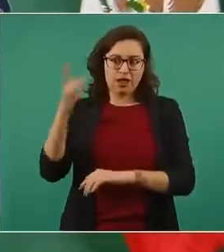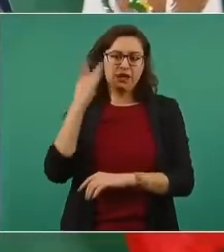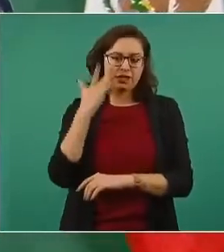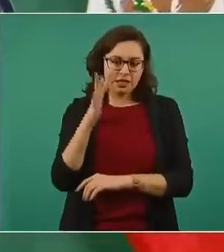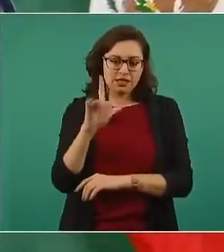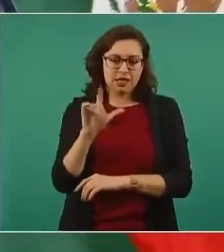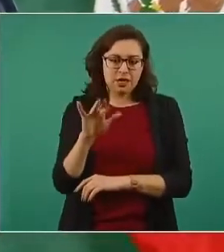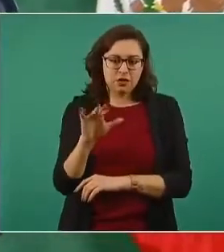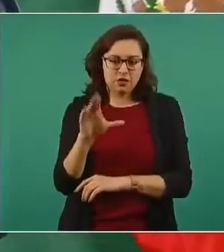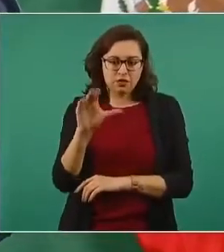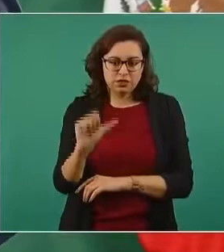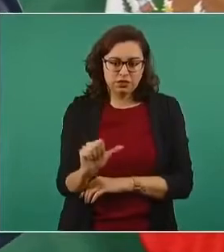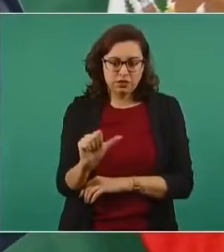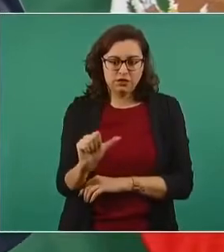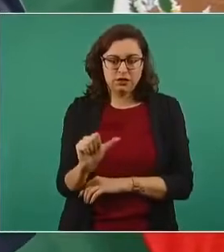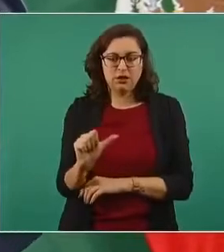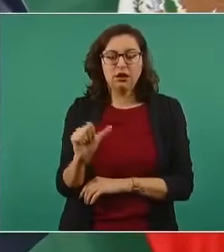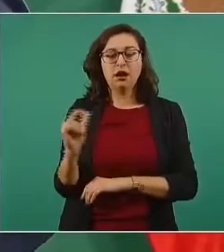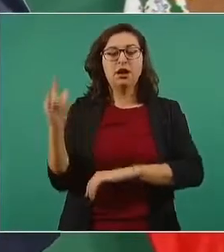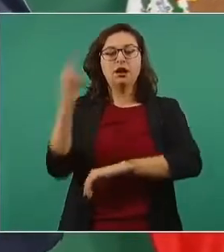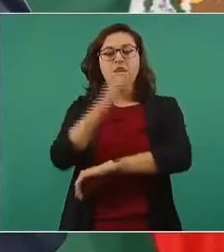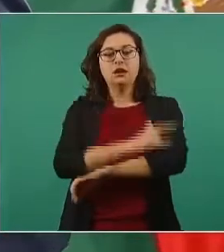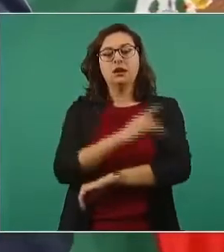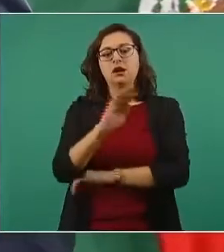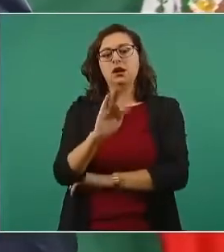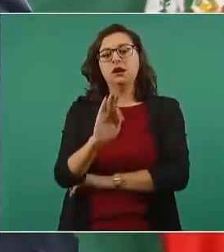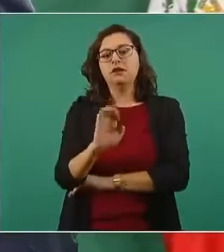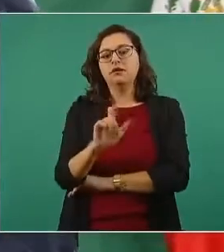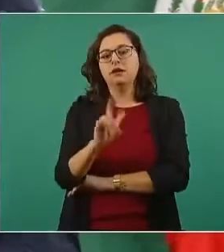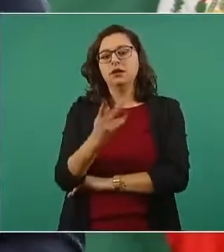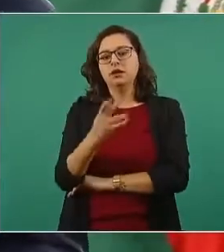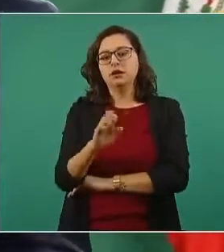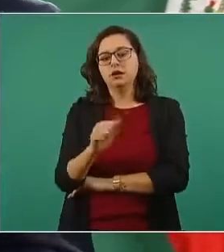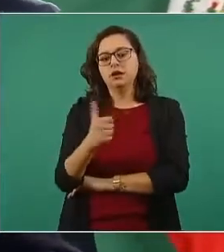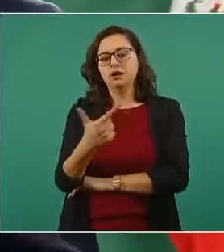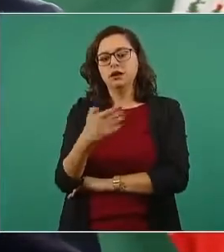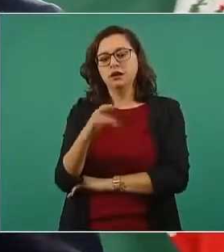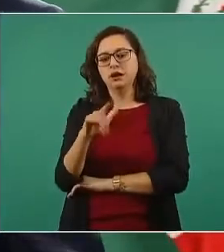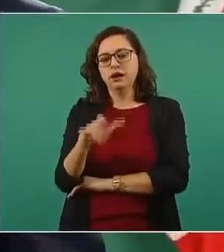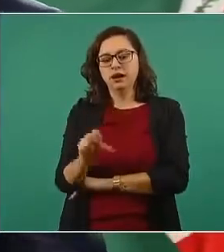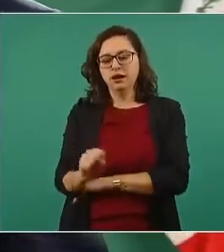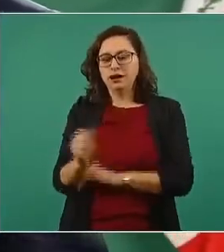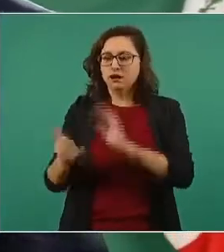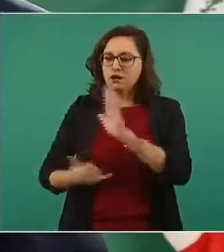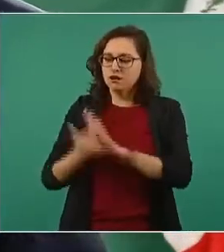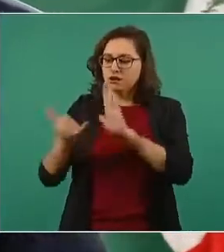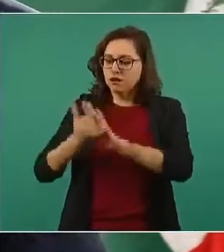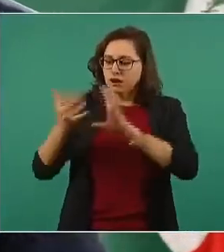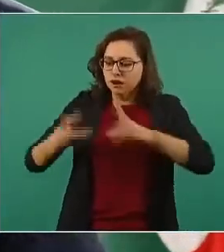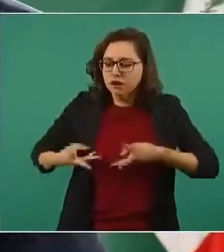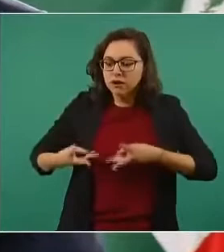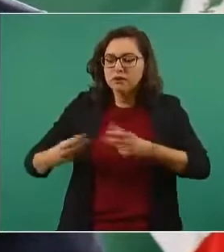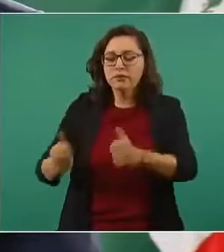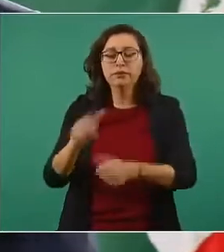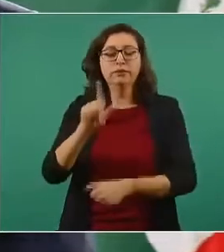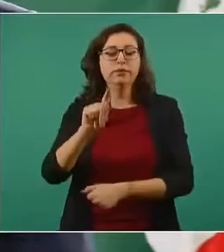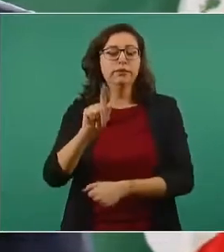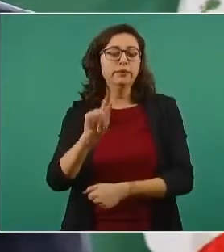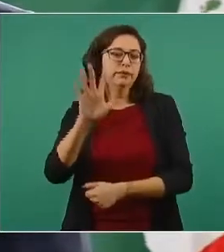Lucía, el aeropuerto Felipe Ángeles, y nos va a costar 75 mil millones.